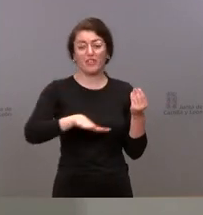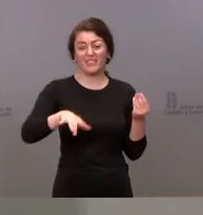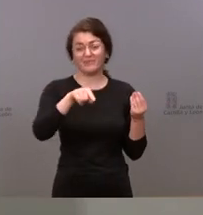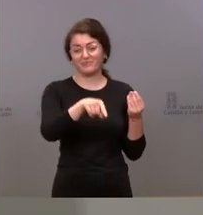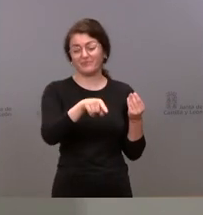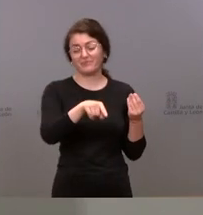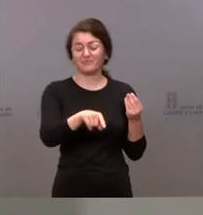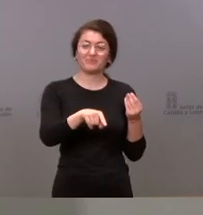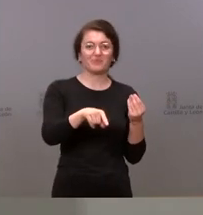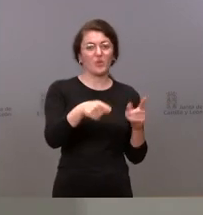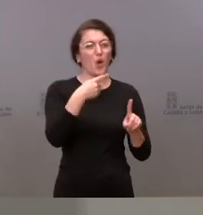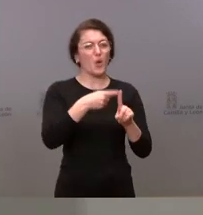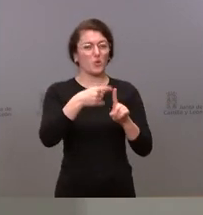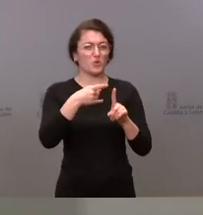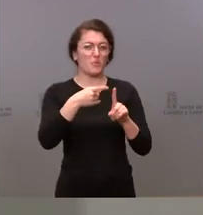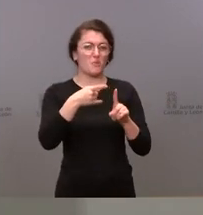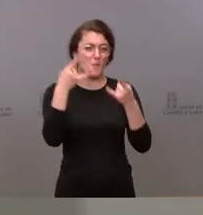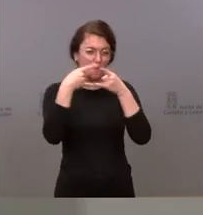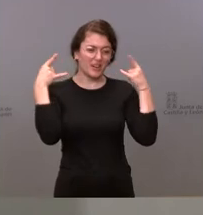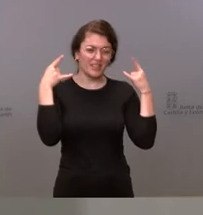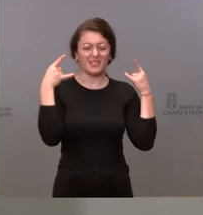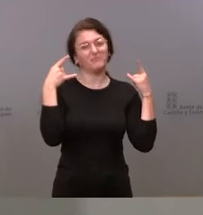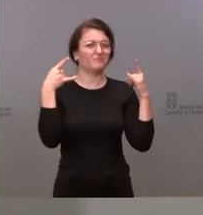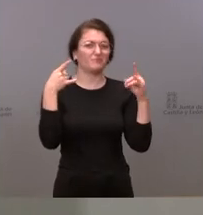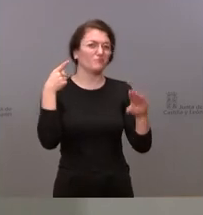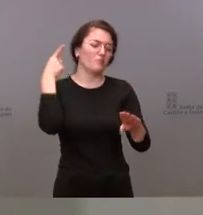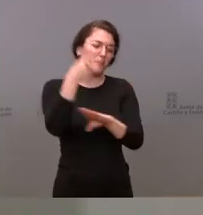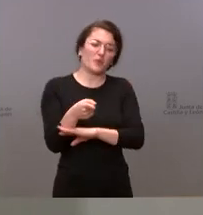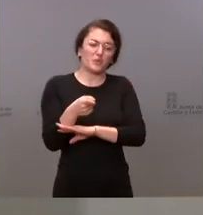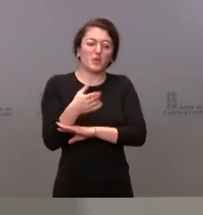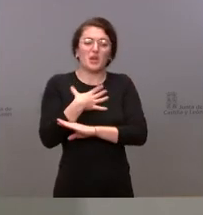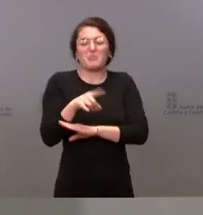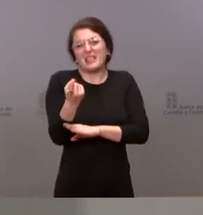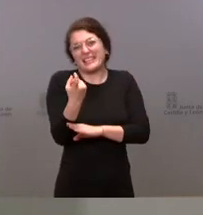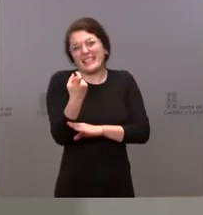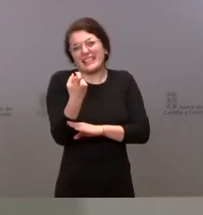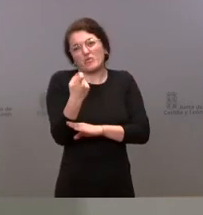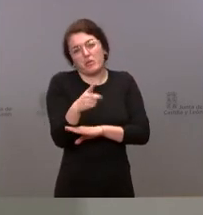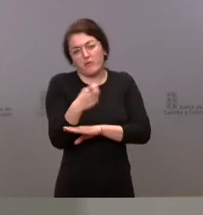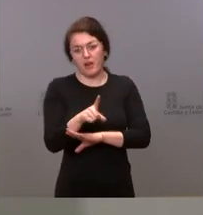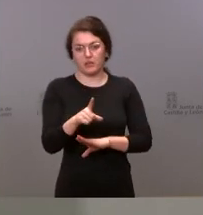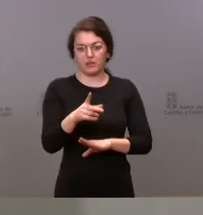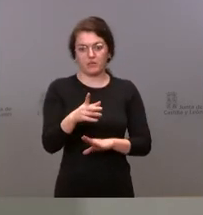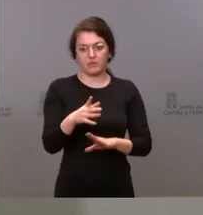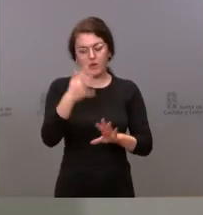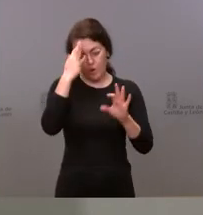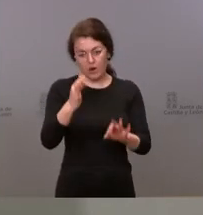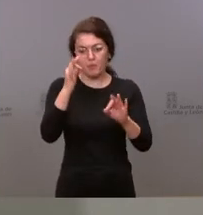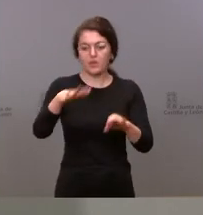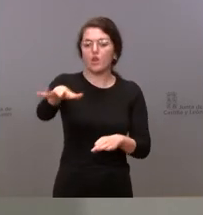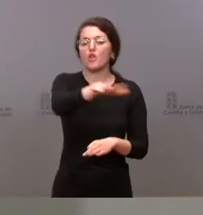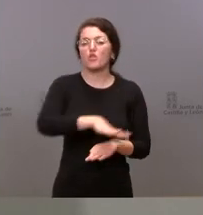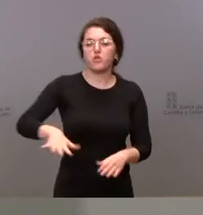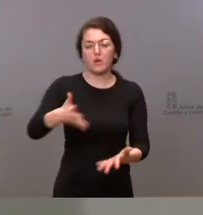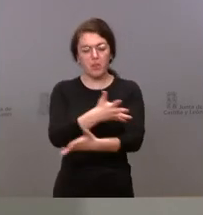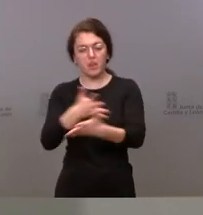quizá no es necesario que sea obligatorio nos estamos hablando lógicamente de espacios muy abiertos del mundo rural donde no